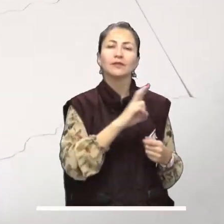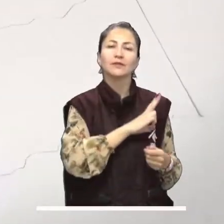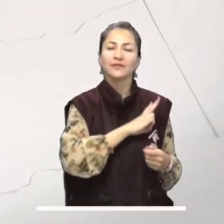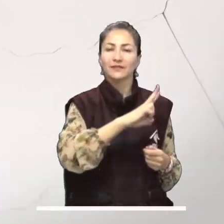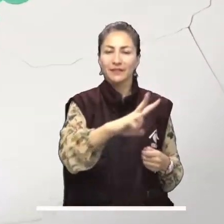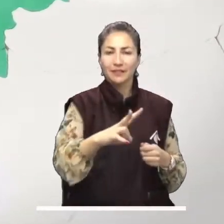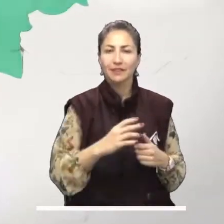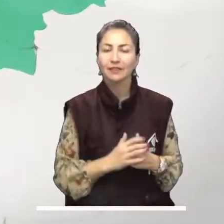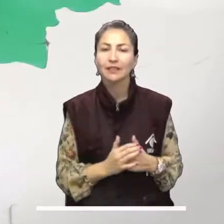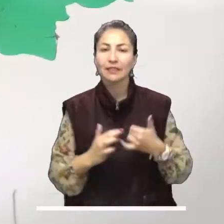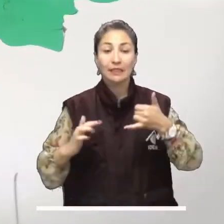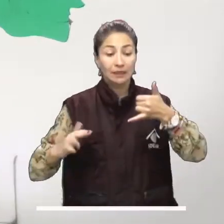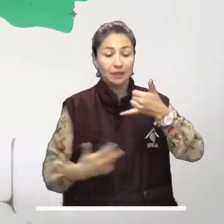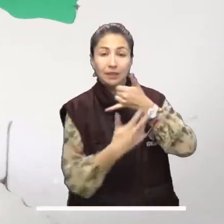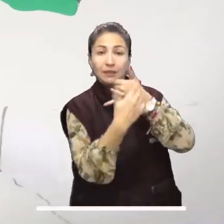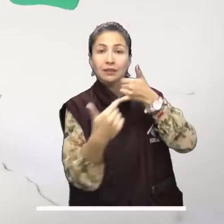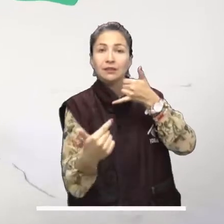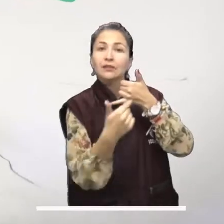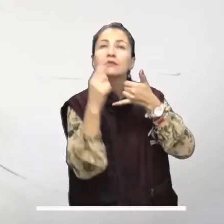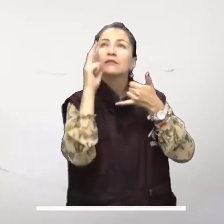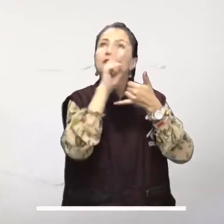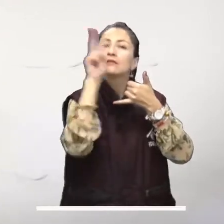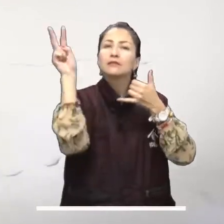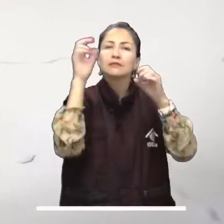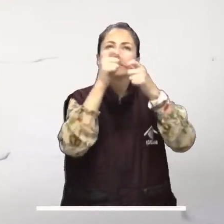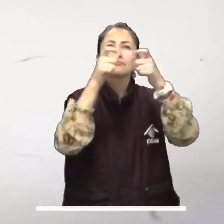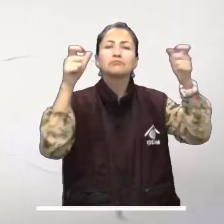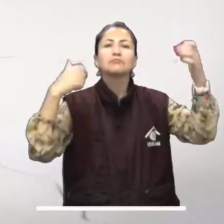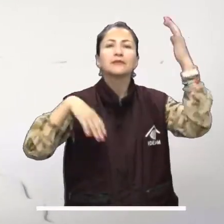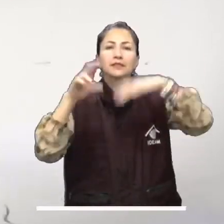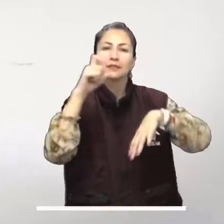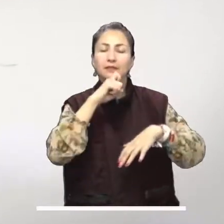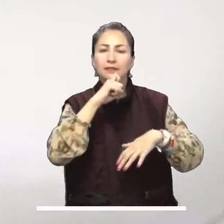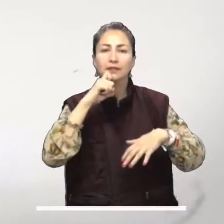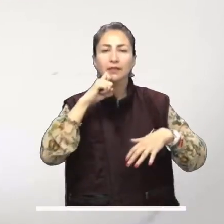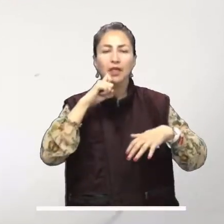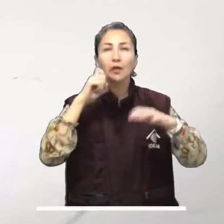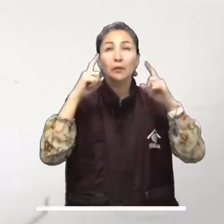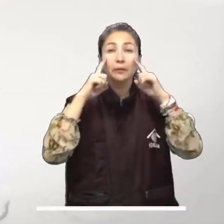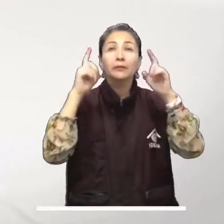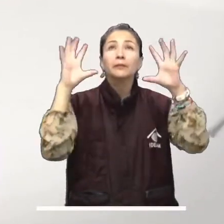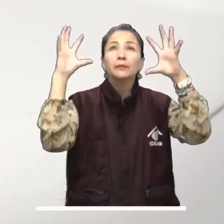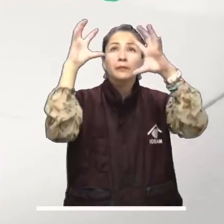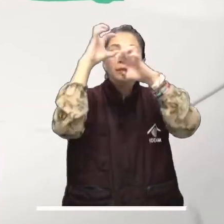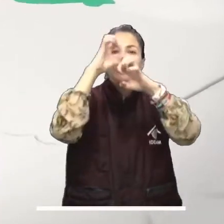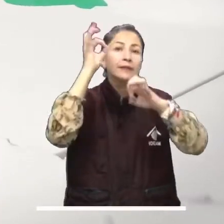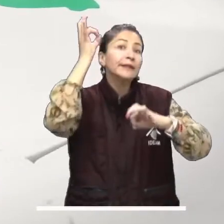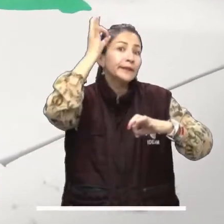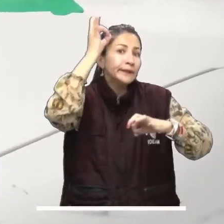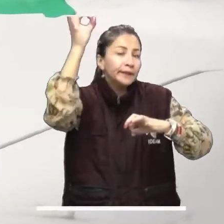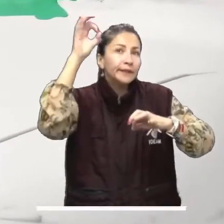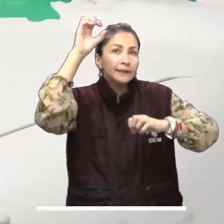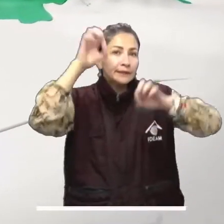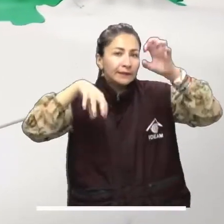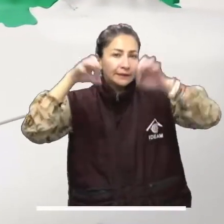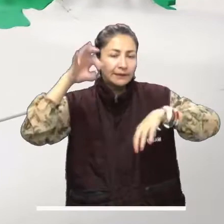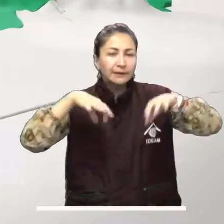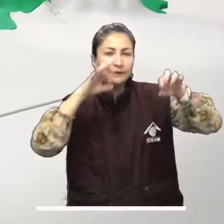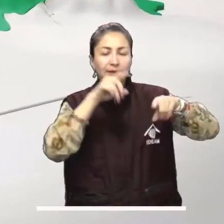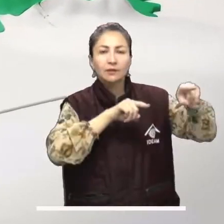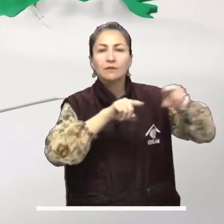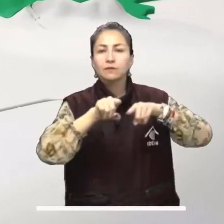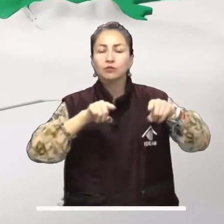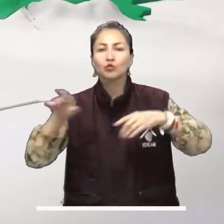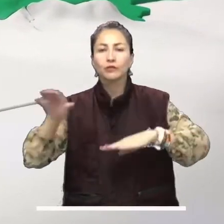Chocó y en el litoral del Valle. En el centro del país se espera un amplio predominio del tiempo seco con cielo cubierto, aunque no